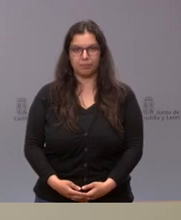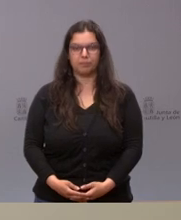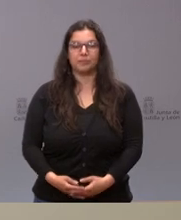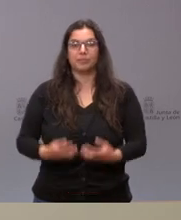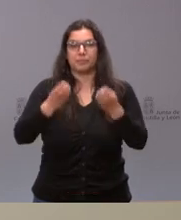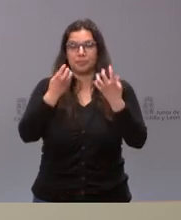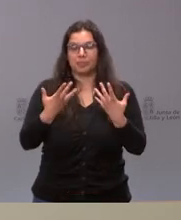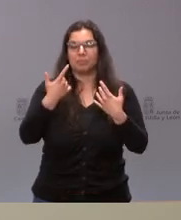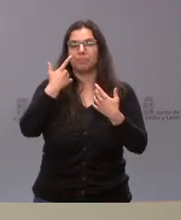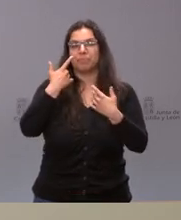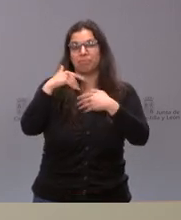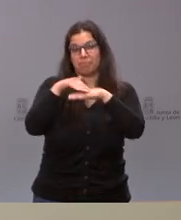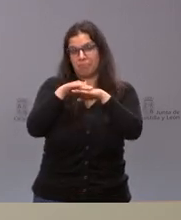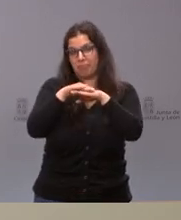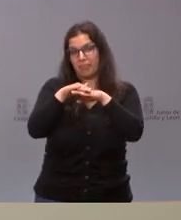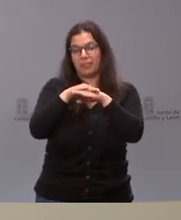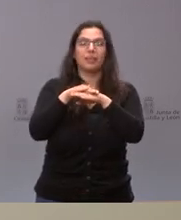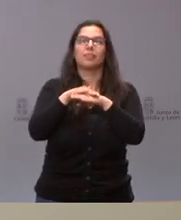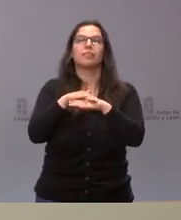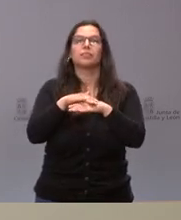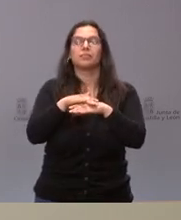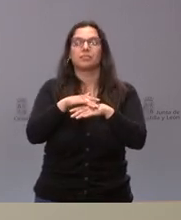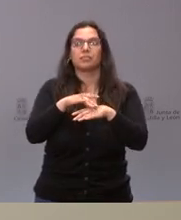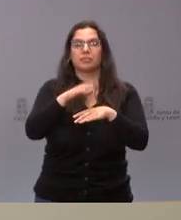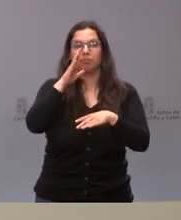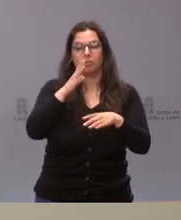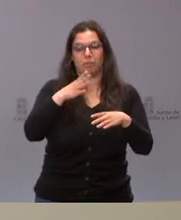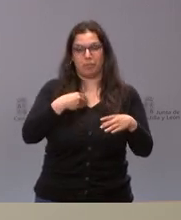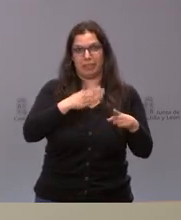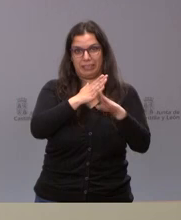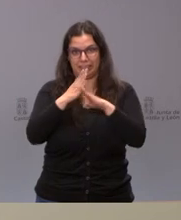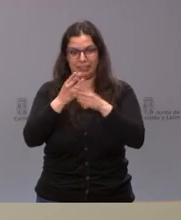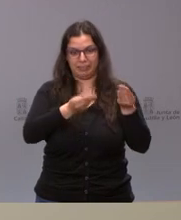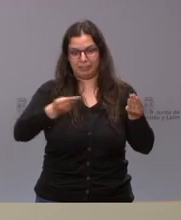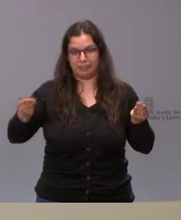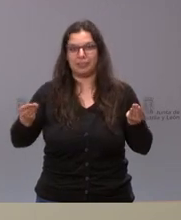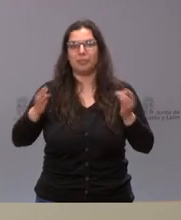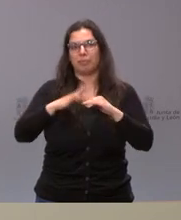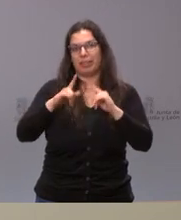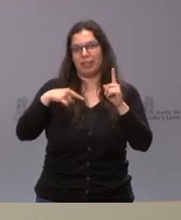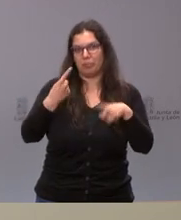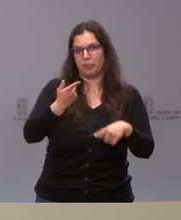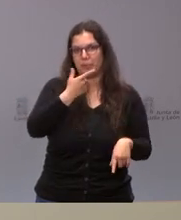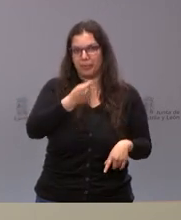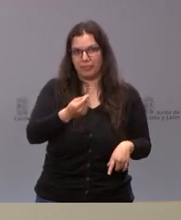Disculpen, casi me ordeno los papeles y ya somos más ágiles en la